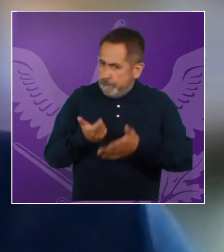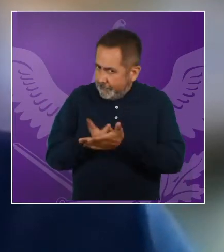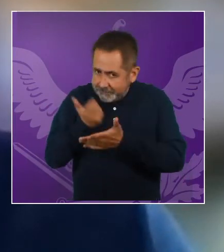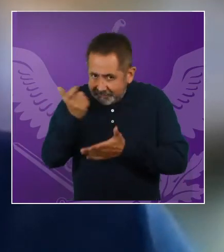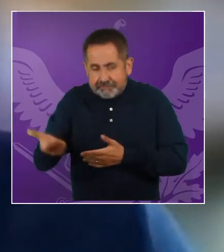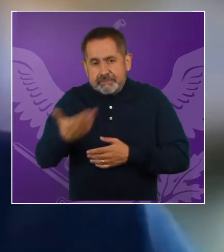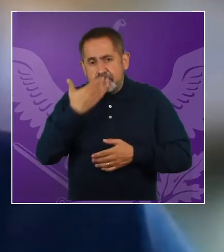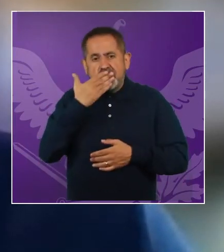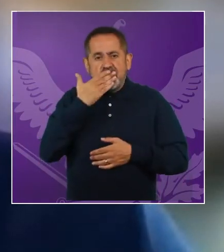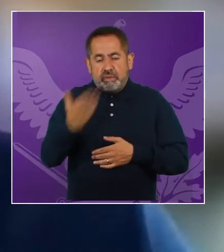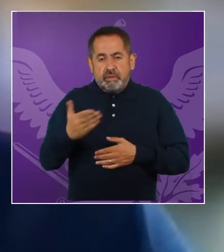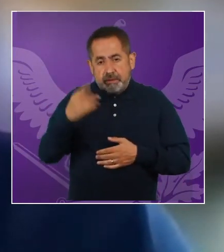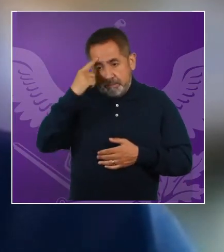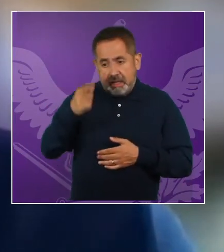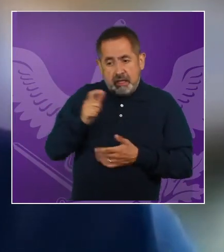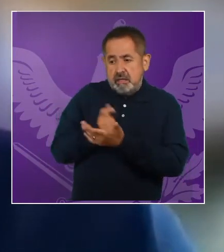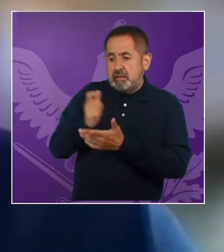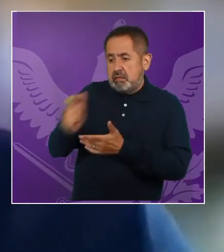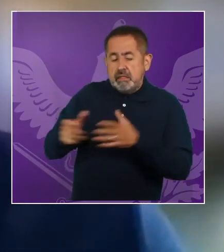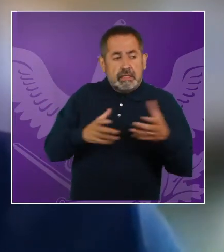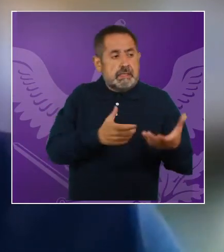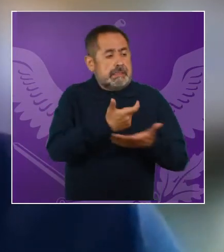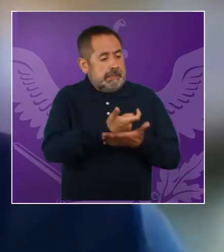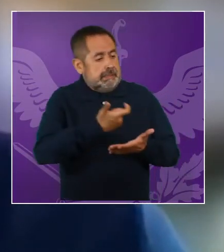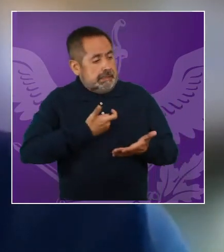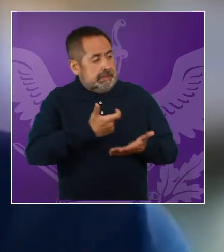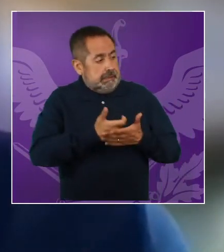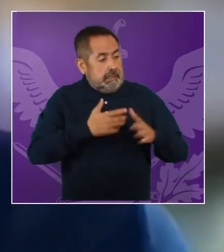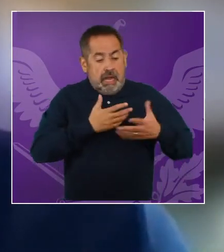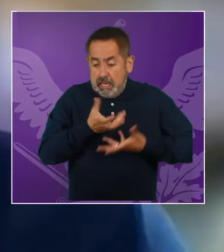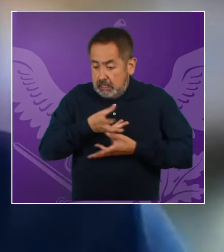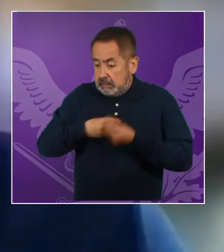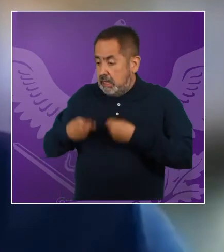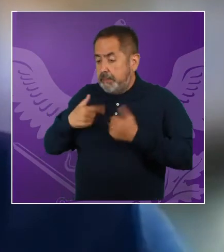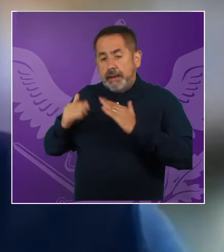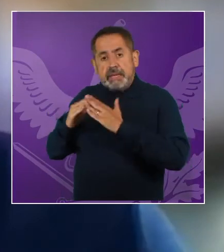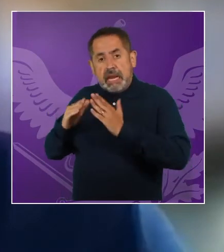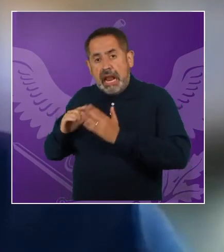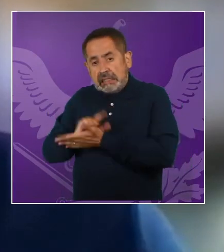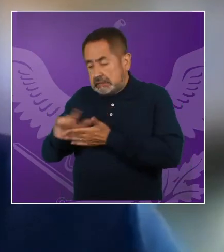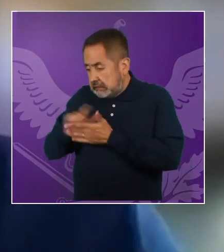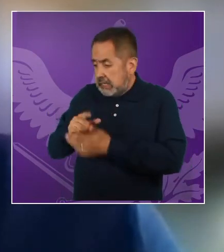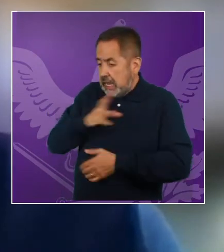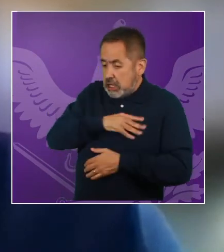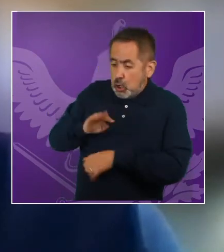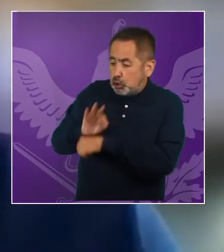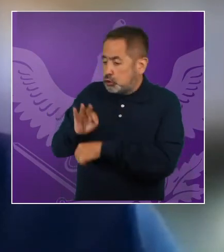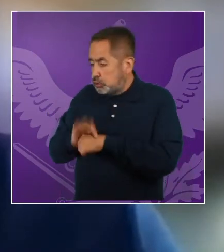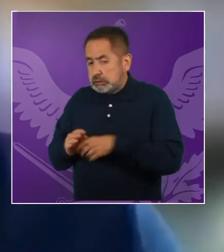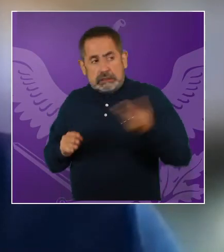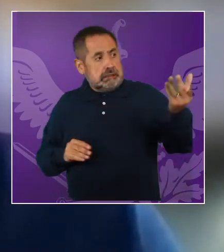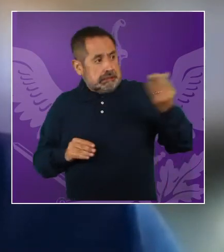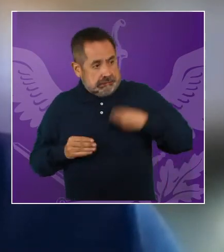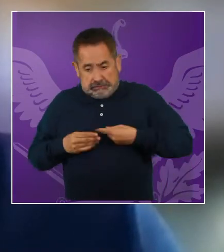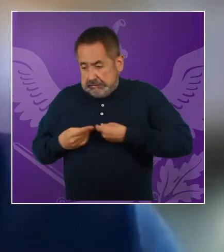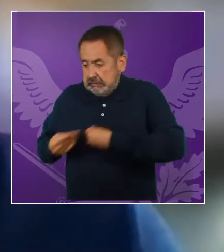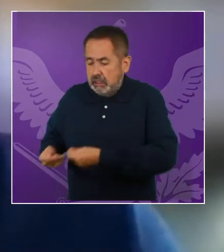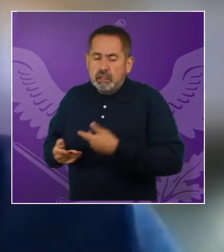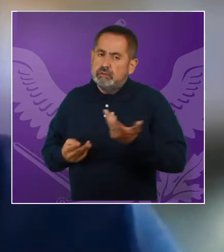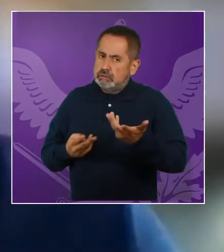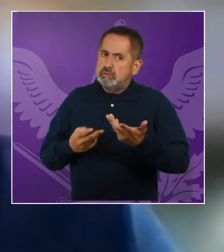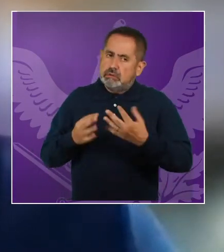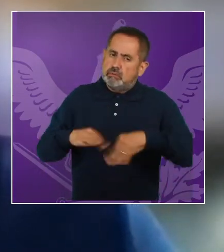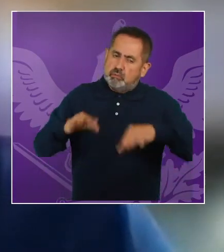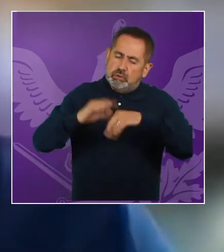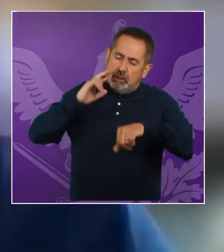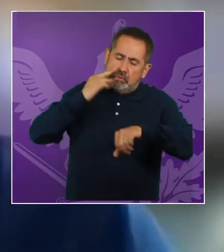implica llevar a cabo el sostenimiento incluso de un, un hogar y el cuidado de, de las familias.